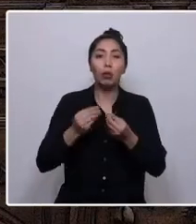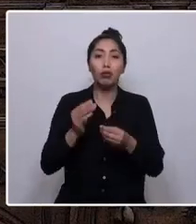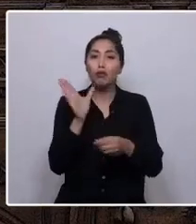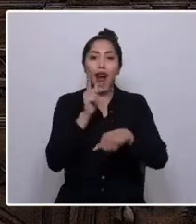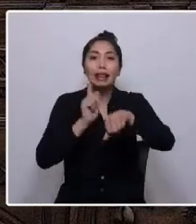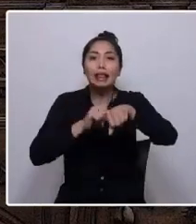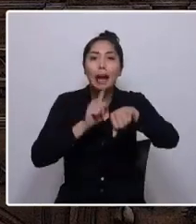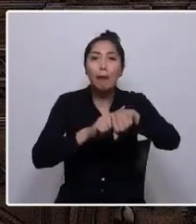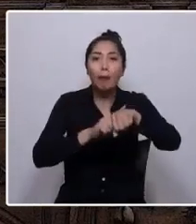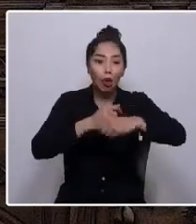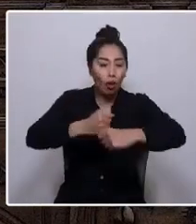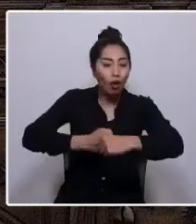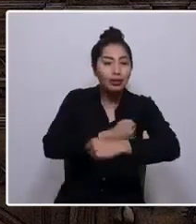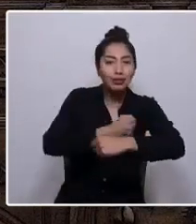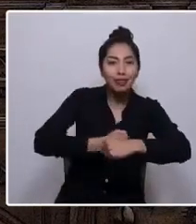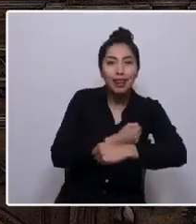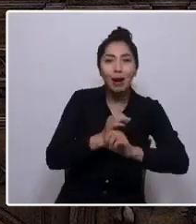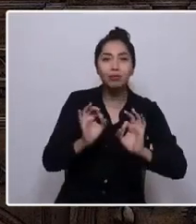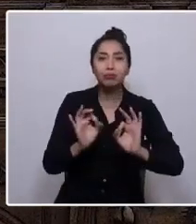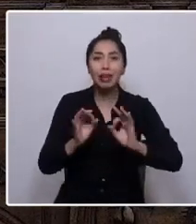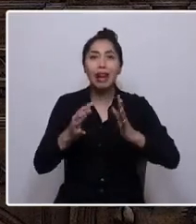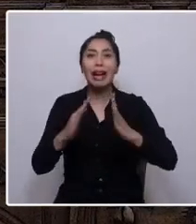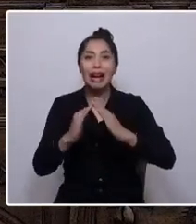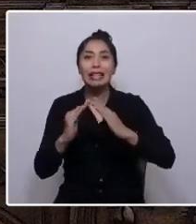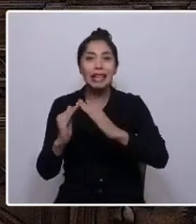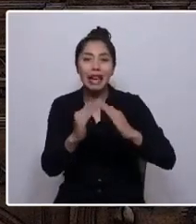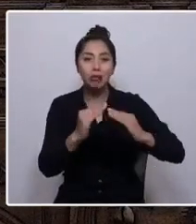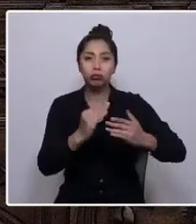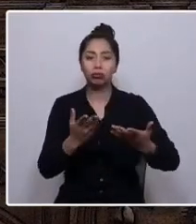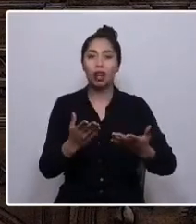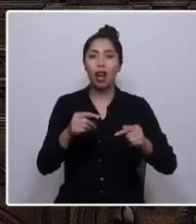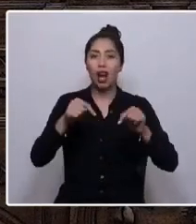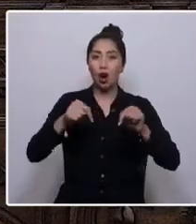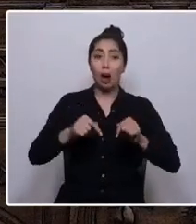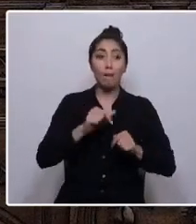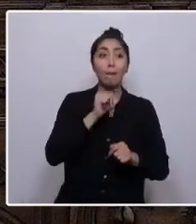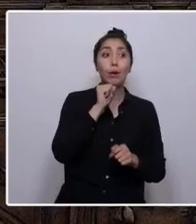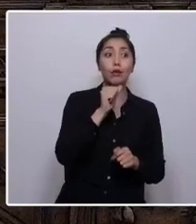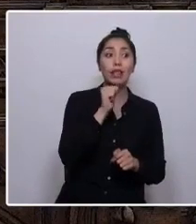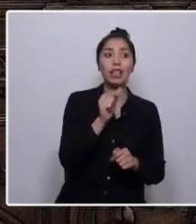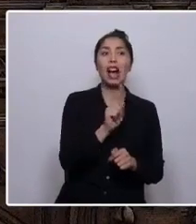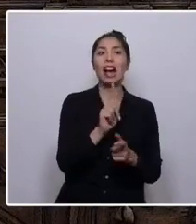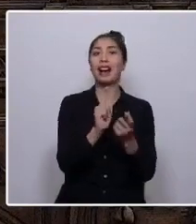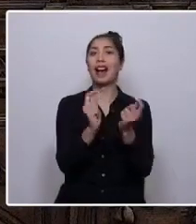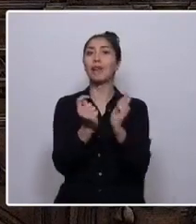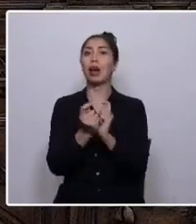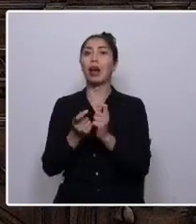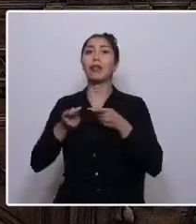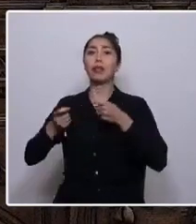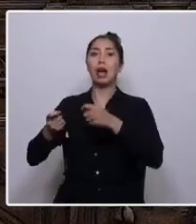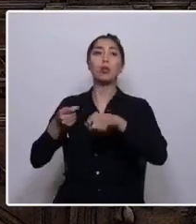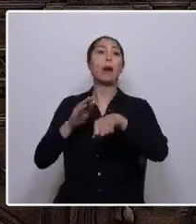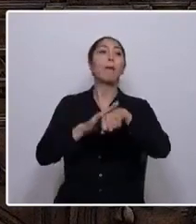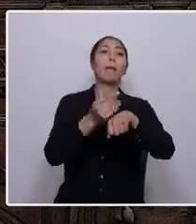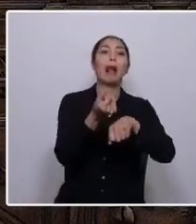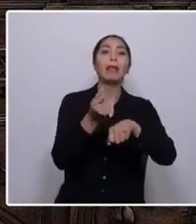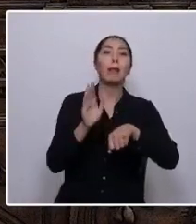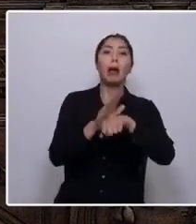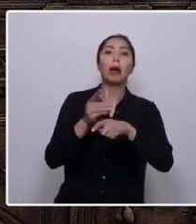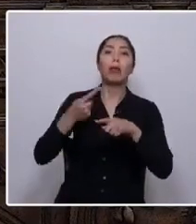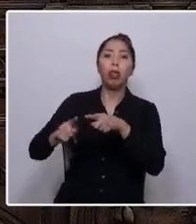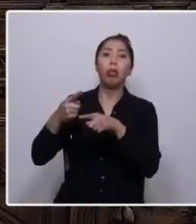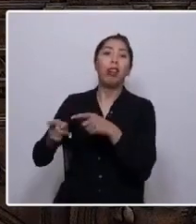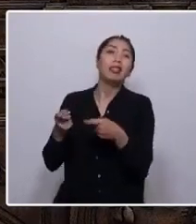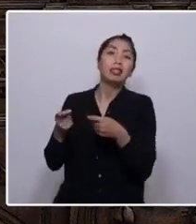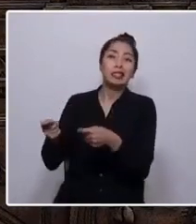casera. Disimulamos la pobreza con endeudamientos angustiantes, con dos o tres trabajos para generar un